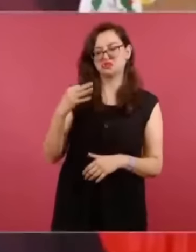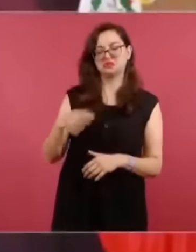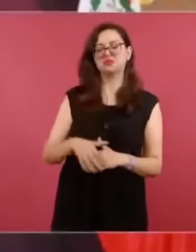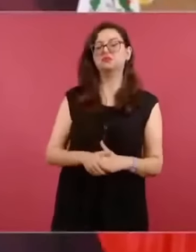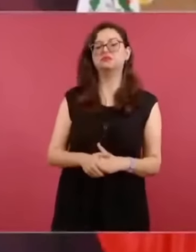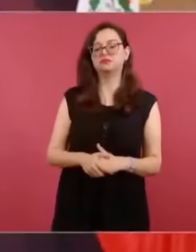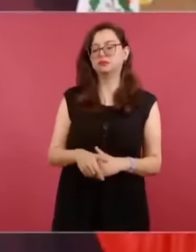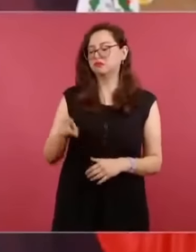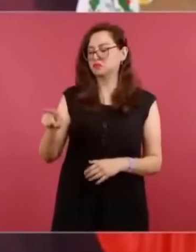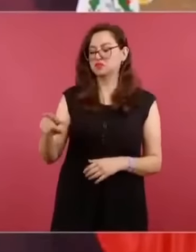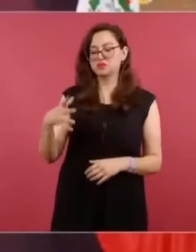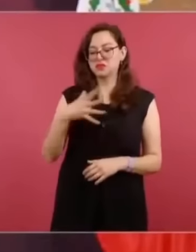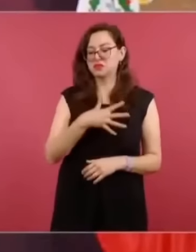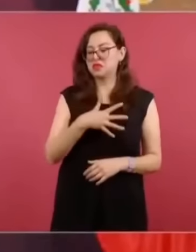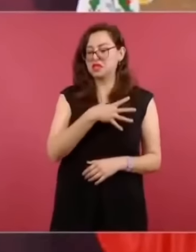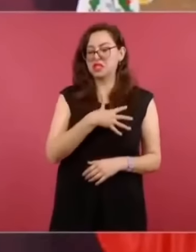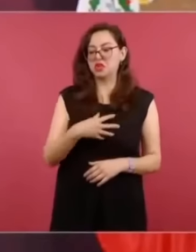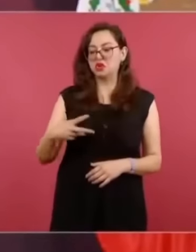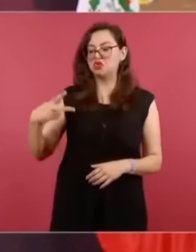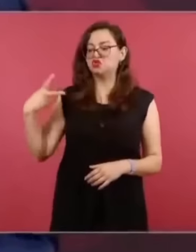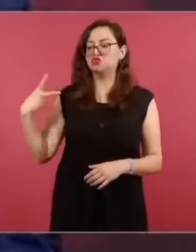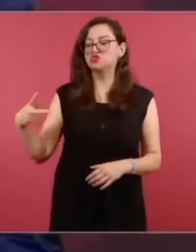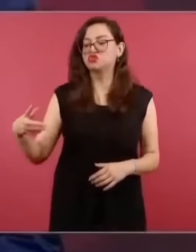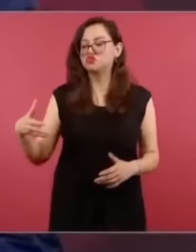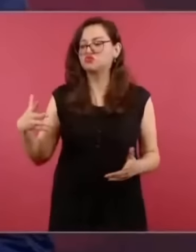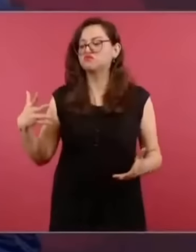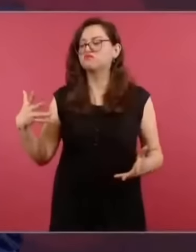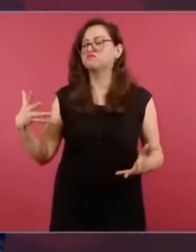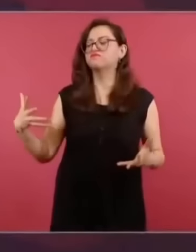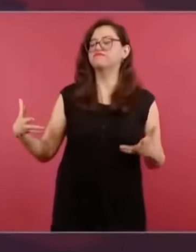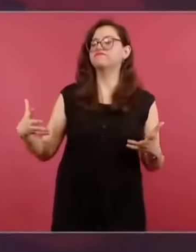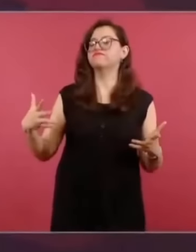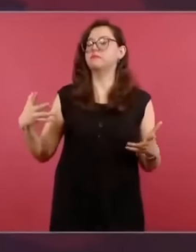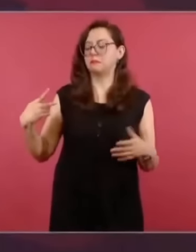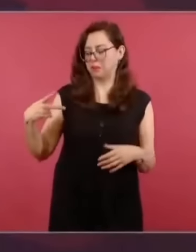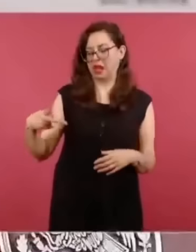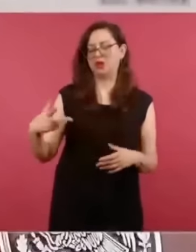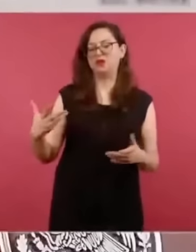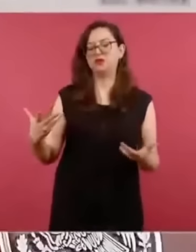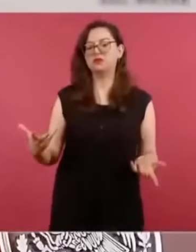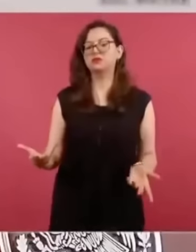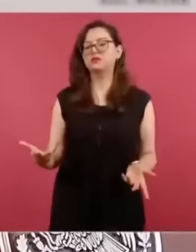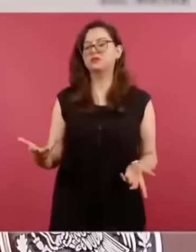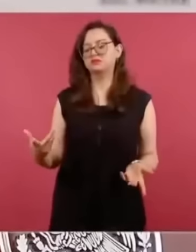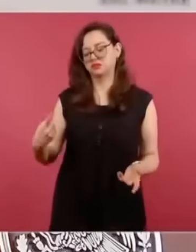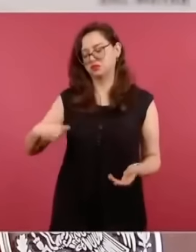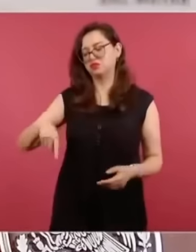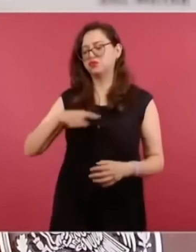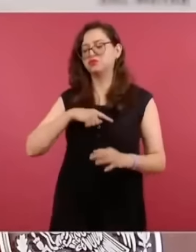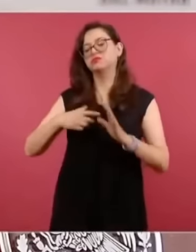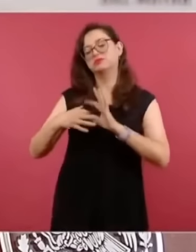es un hijo de tal por cual pero es nuestro hijo de tal por cual